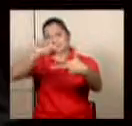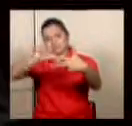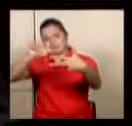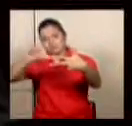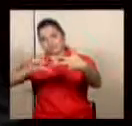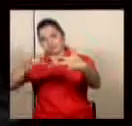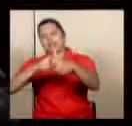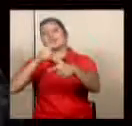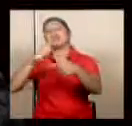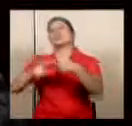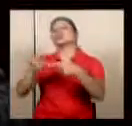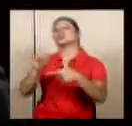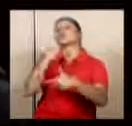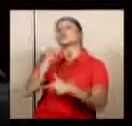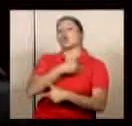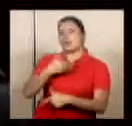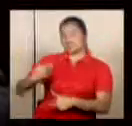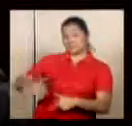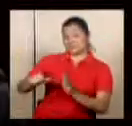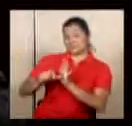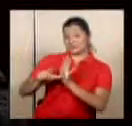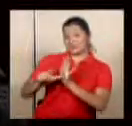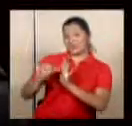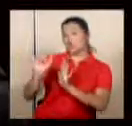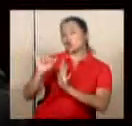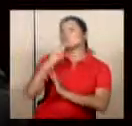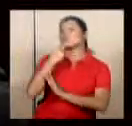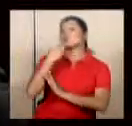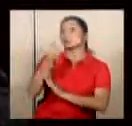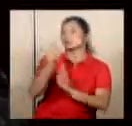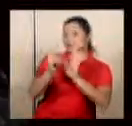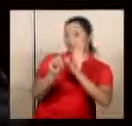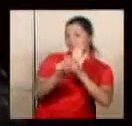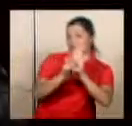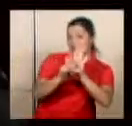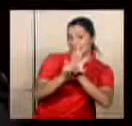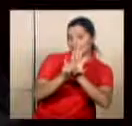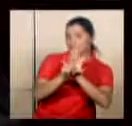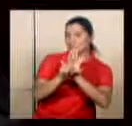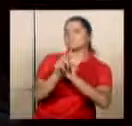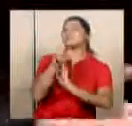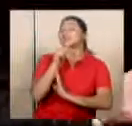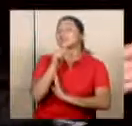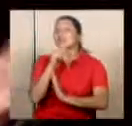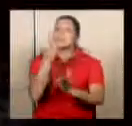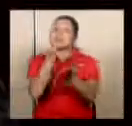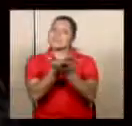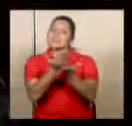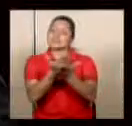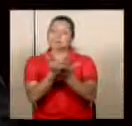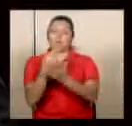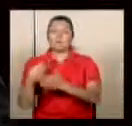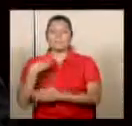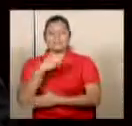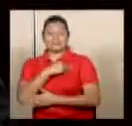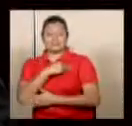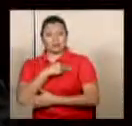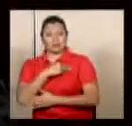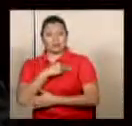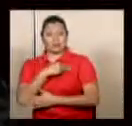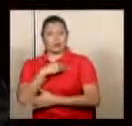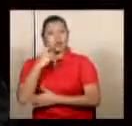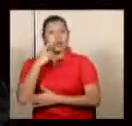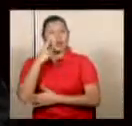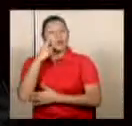presidente de la Asamblea Legislativa, con base en el texto de ley que presentó originalmente el Ministerio de Hacienda, que en efecto tiene un plan